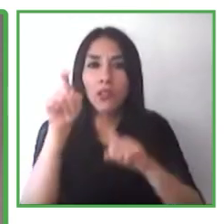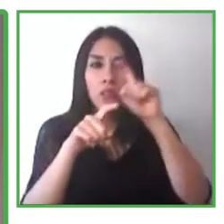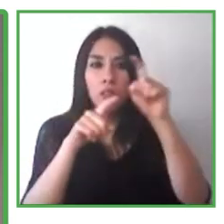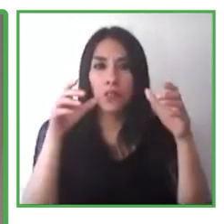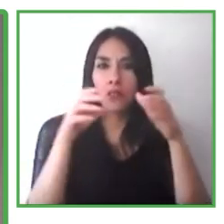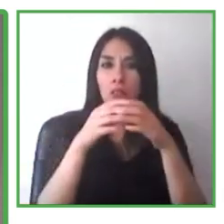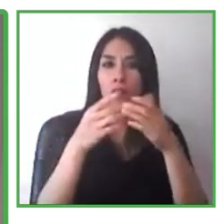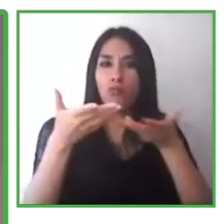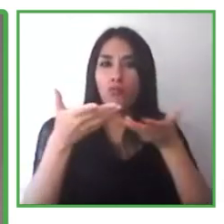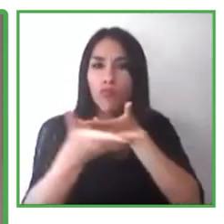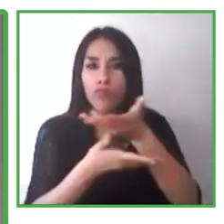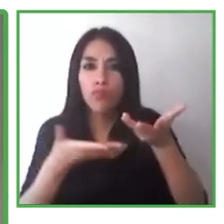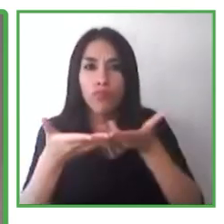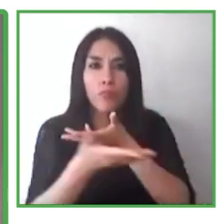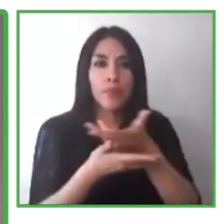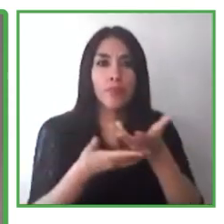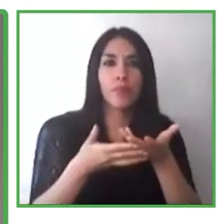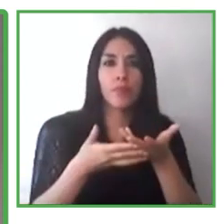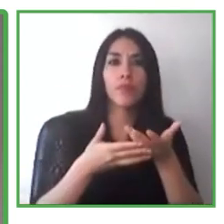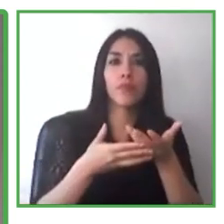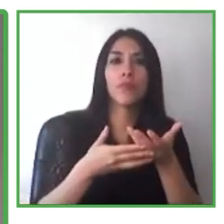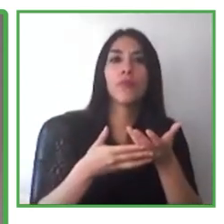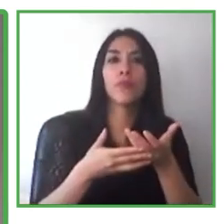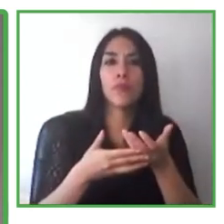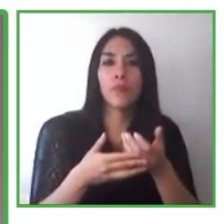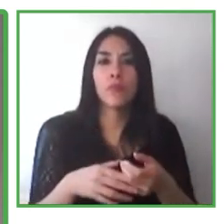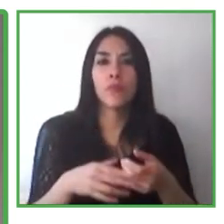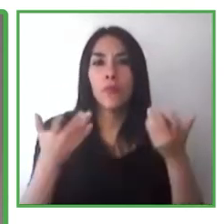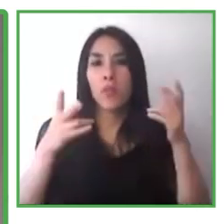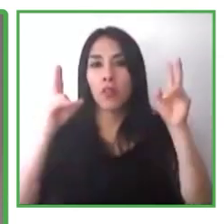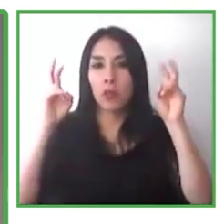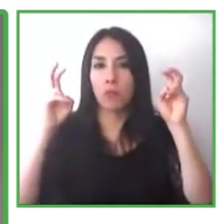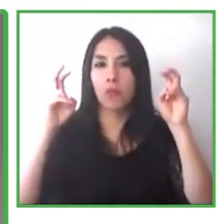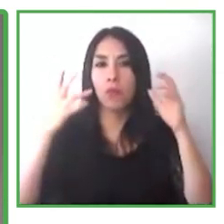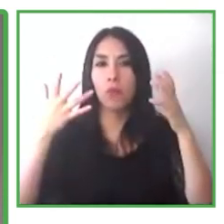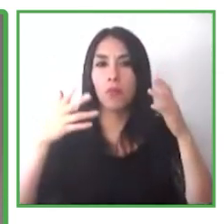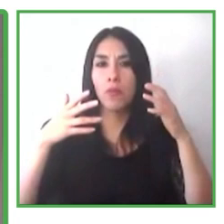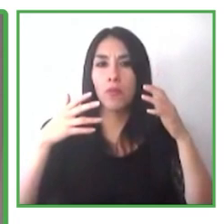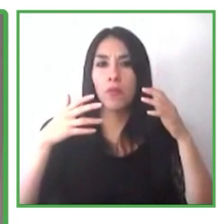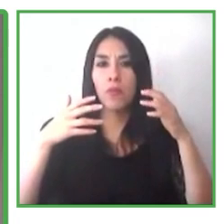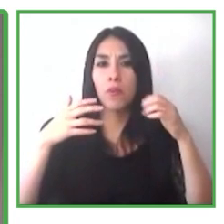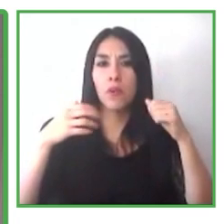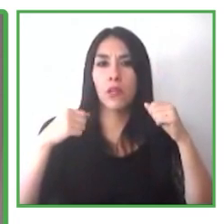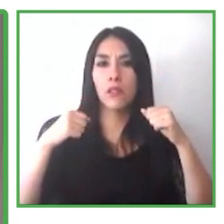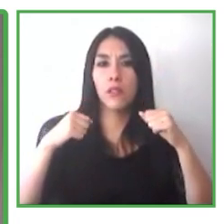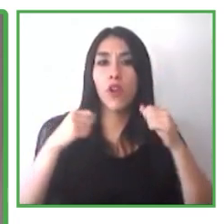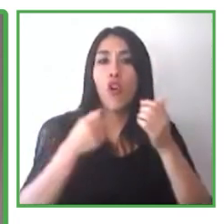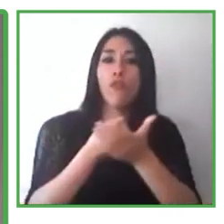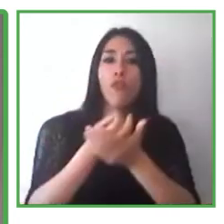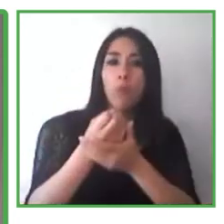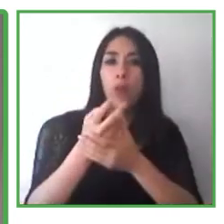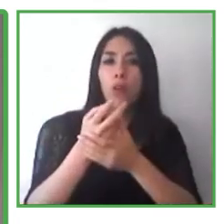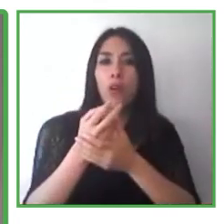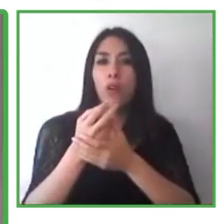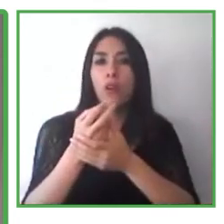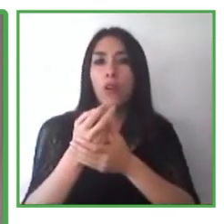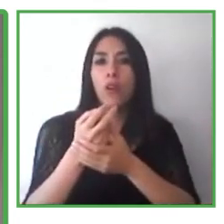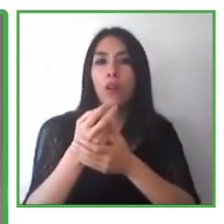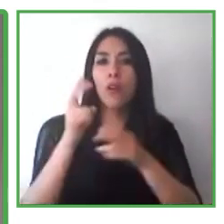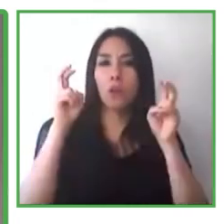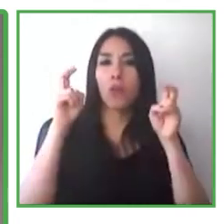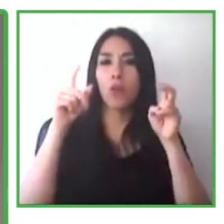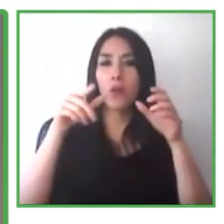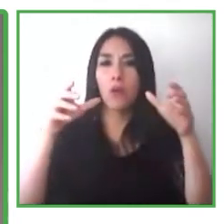de aseguramiento de calidad. Y Dirk es responsable de la estrategia comercial para Passwork. Entonces, por favor,